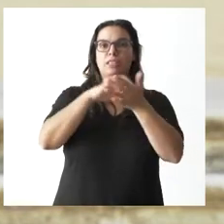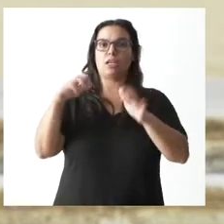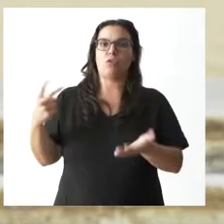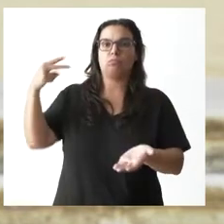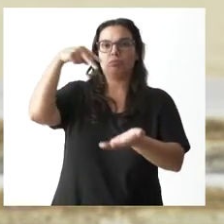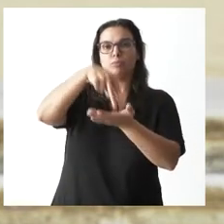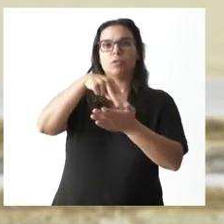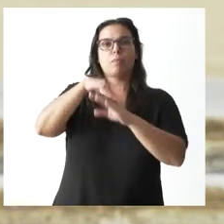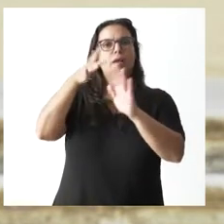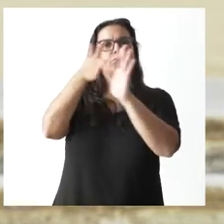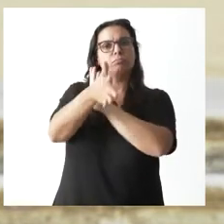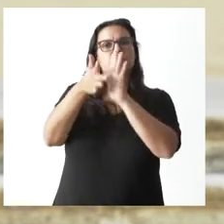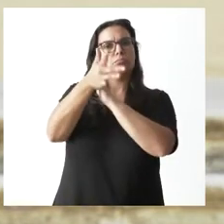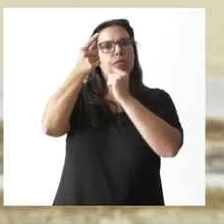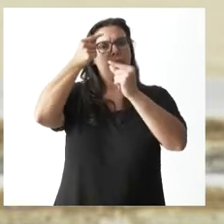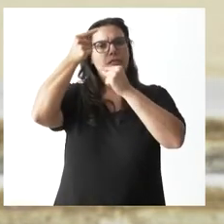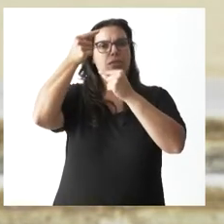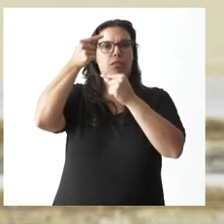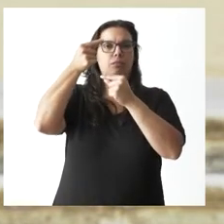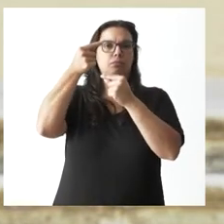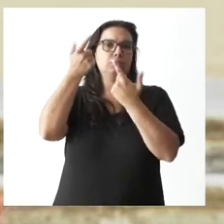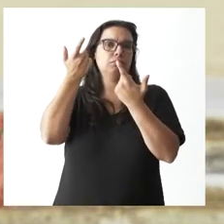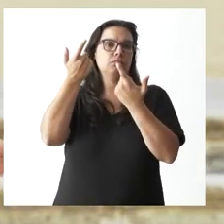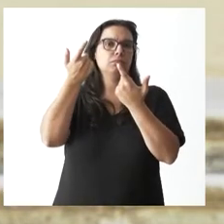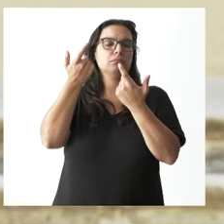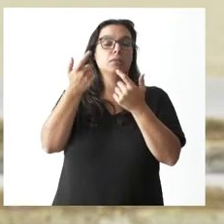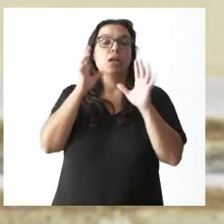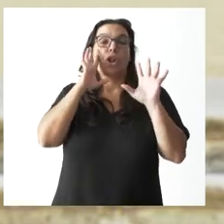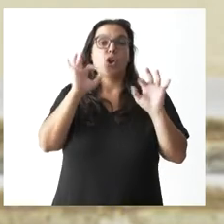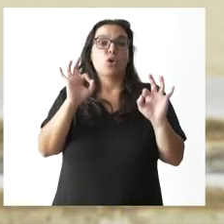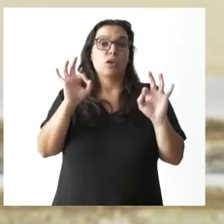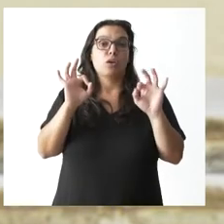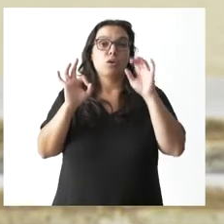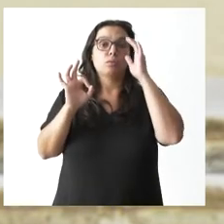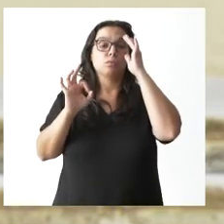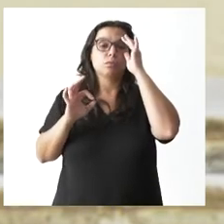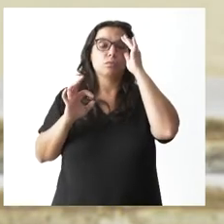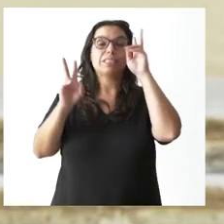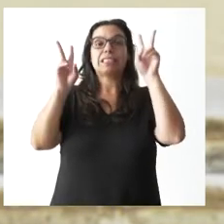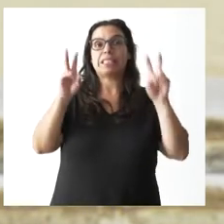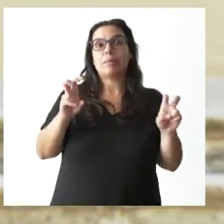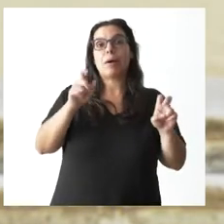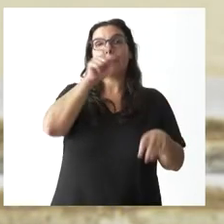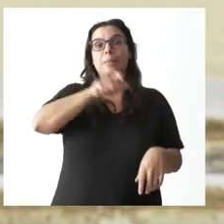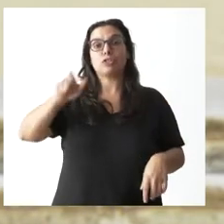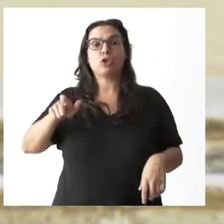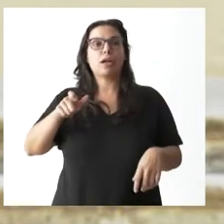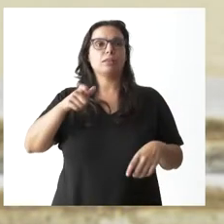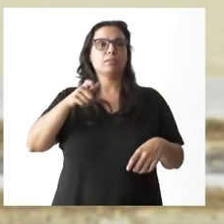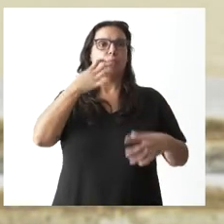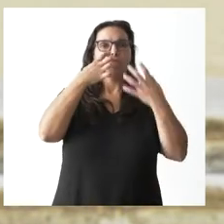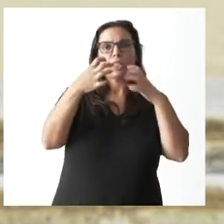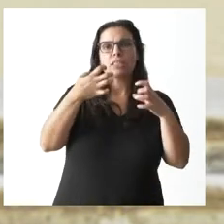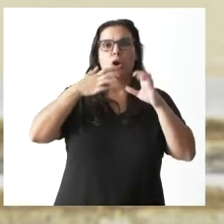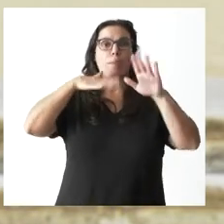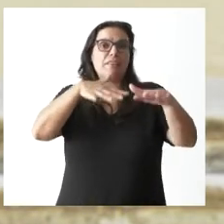dar las explicaciones más puntuales. Y, lógicamente, respecto de las personas que se han manifestado, pues el